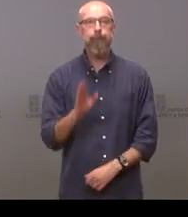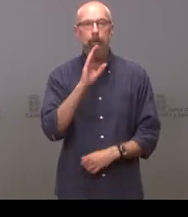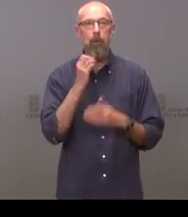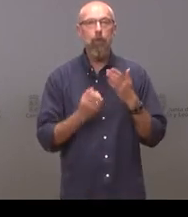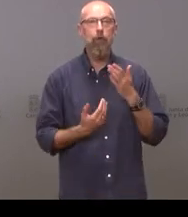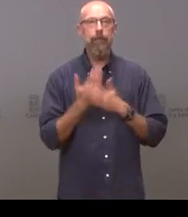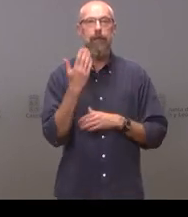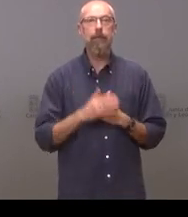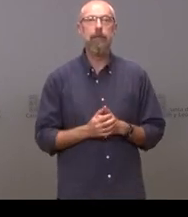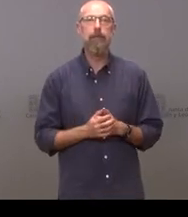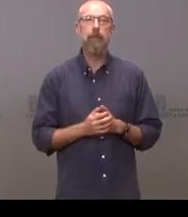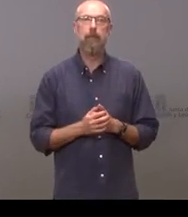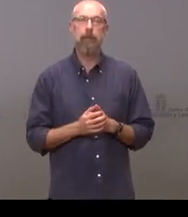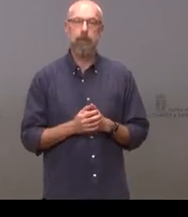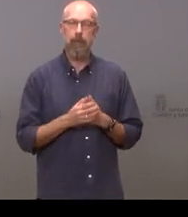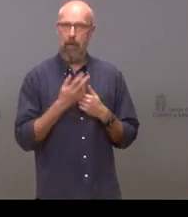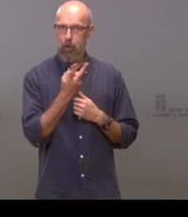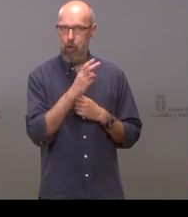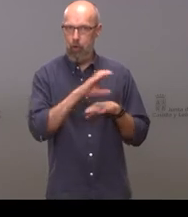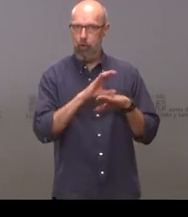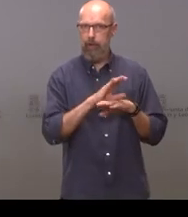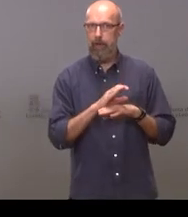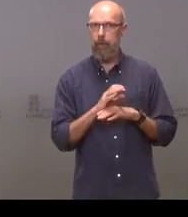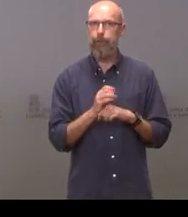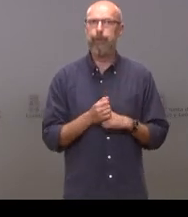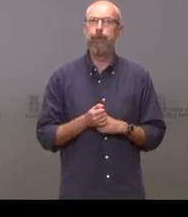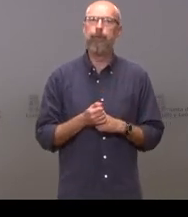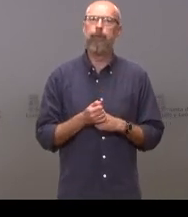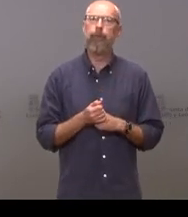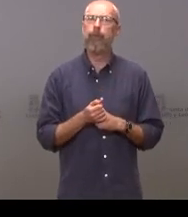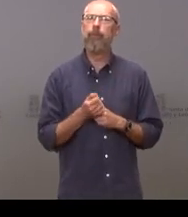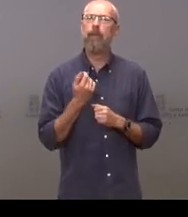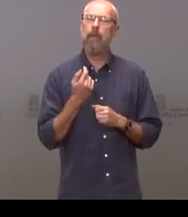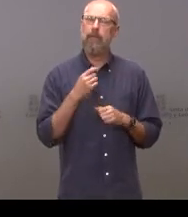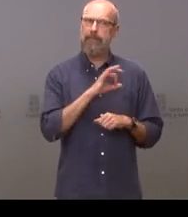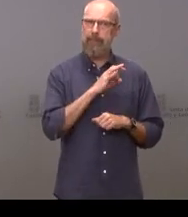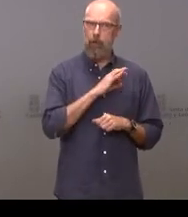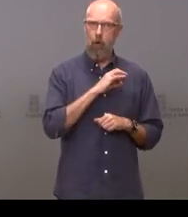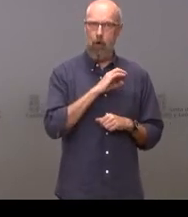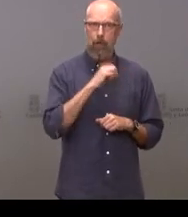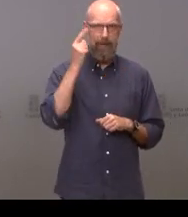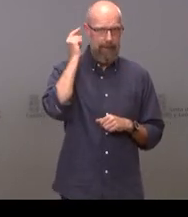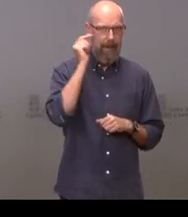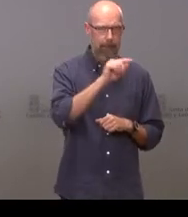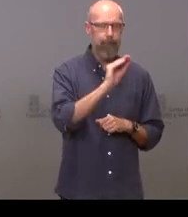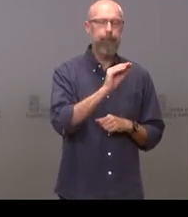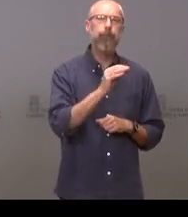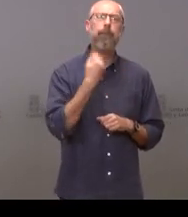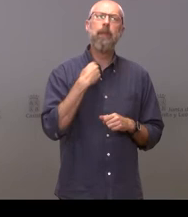a los dos consejeros casi dos precisiones para el señor el paso del